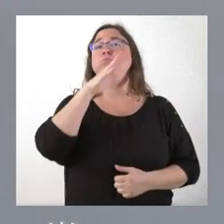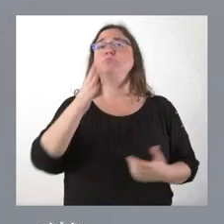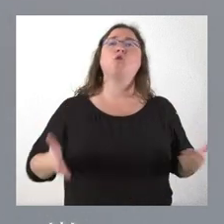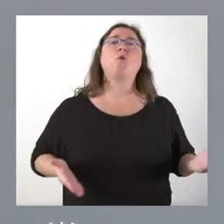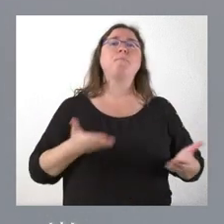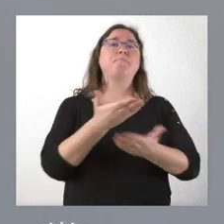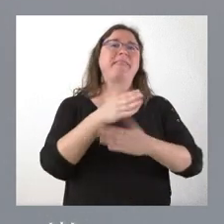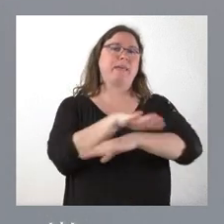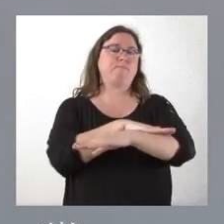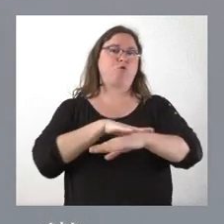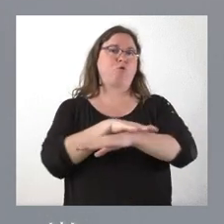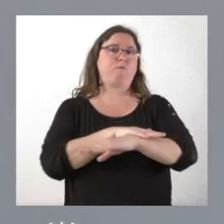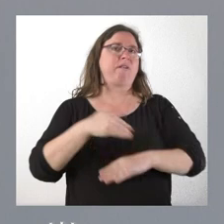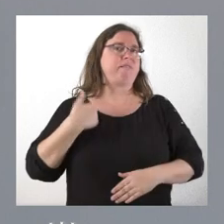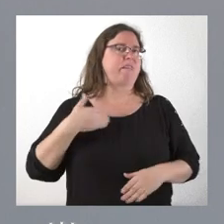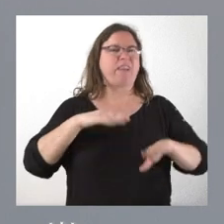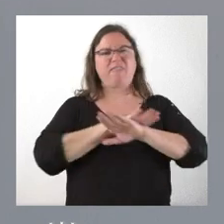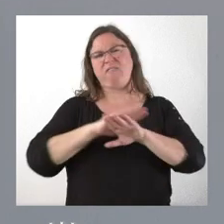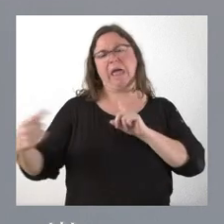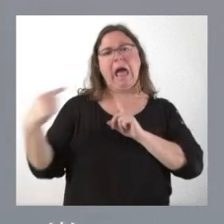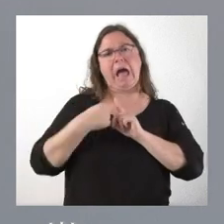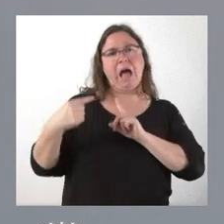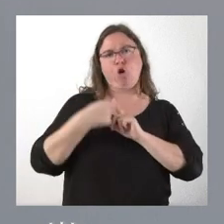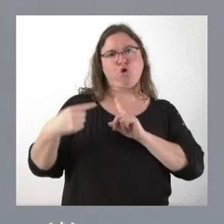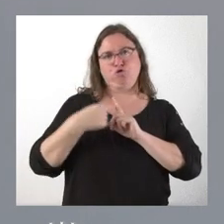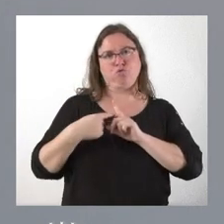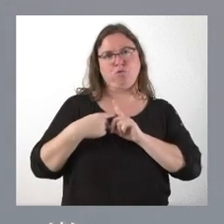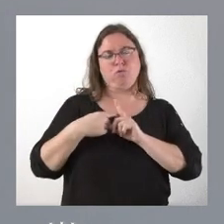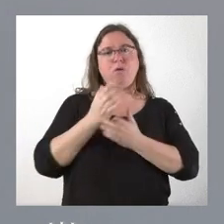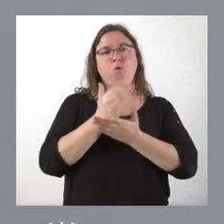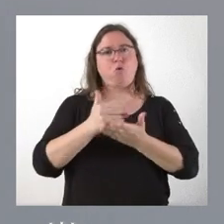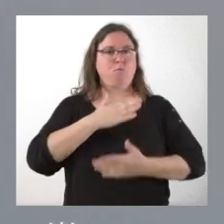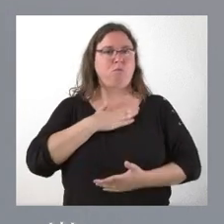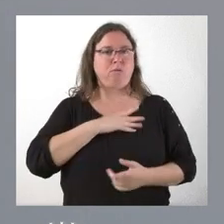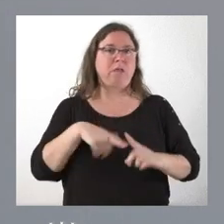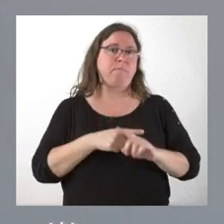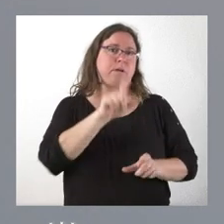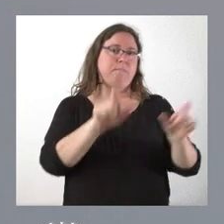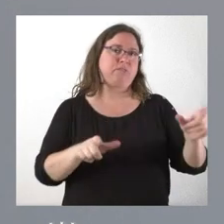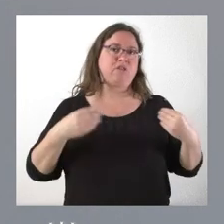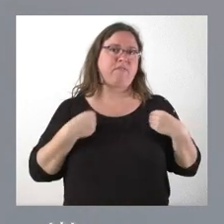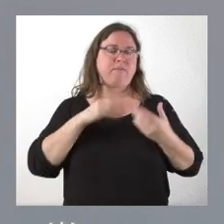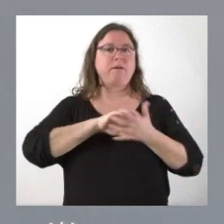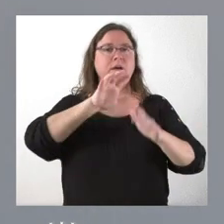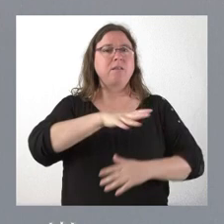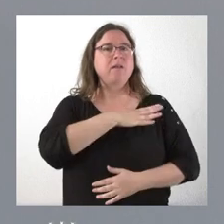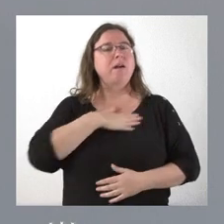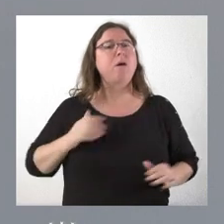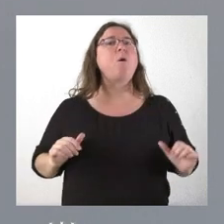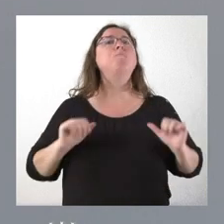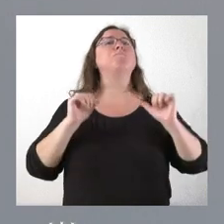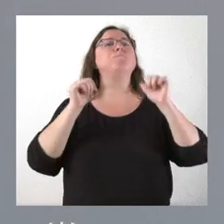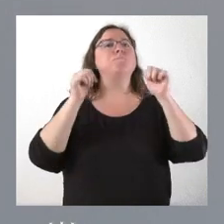Gobierno que cese ya el acoso hacia nuestra comunidad autónoma y hacia sus habitantes y que comiencen a centrarse en resolver